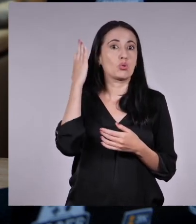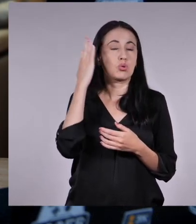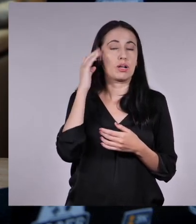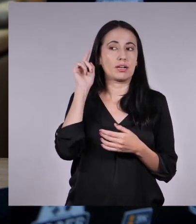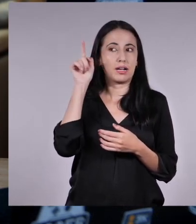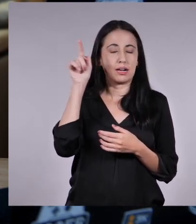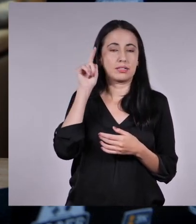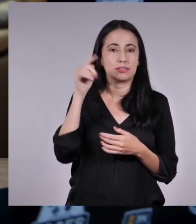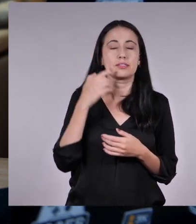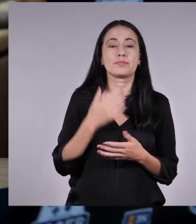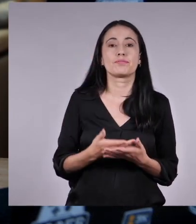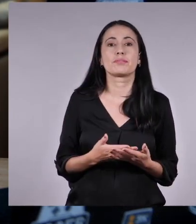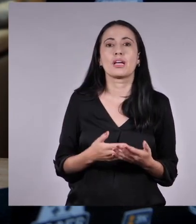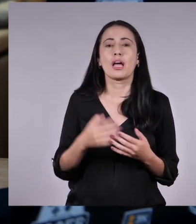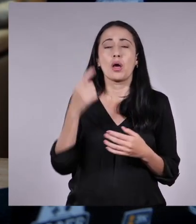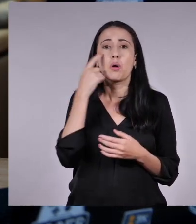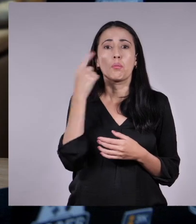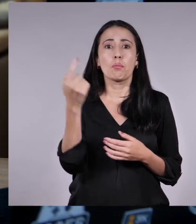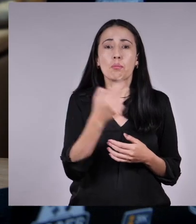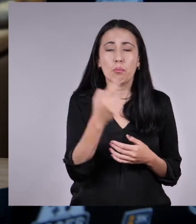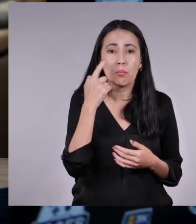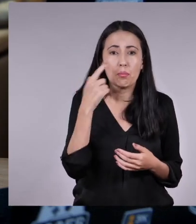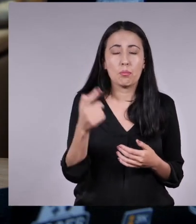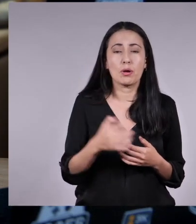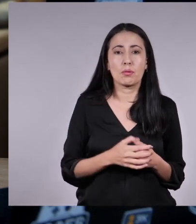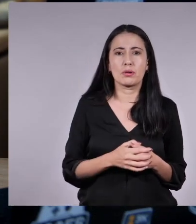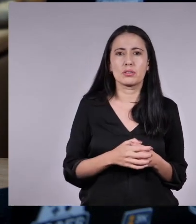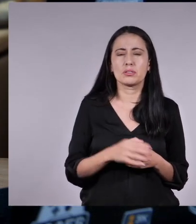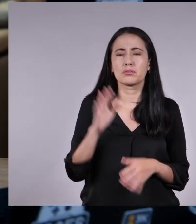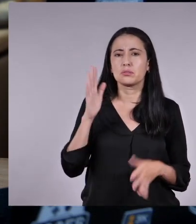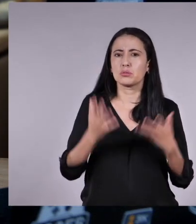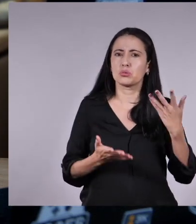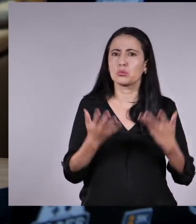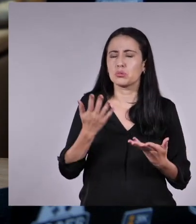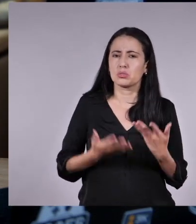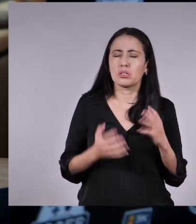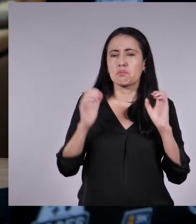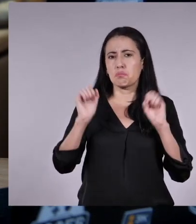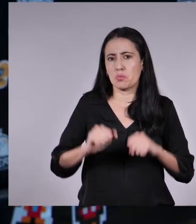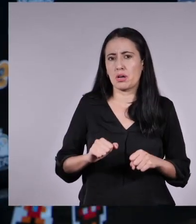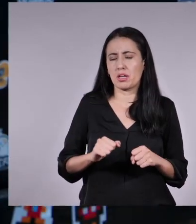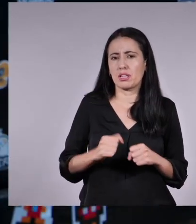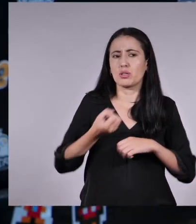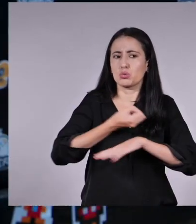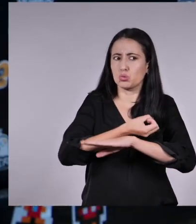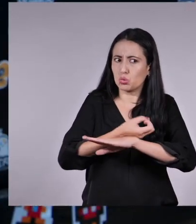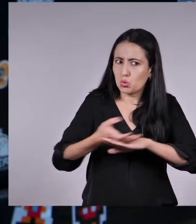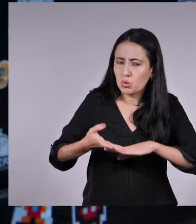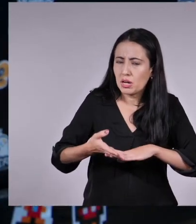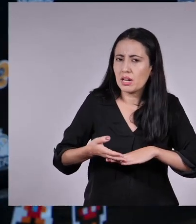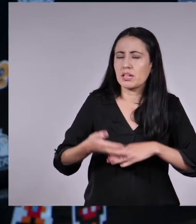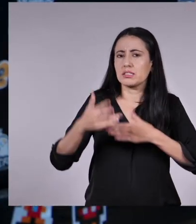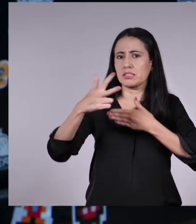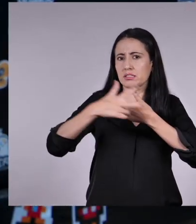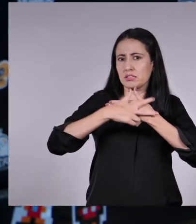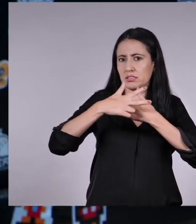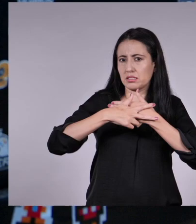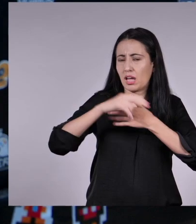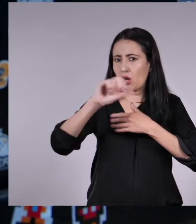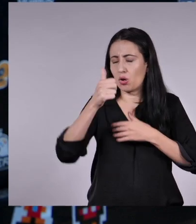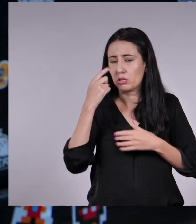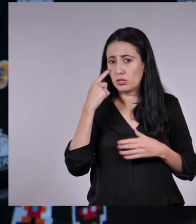Me dice que debería probar ver el canal de Sustentófila, que quizás me sirva. O sea, no la conozco, pero